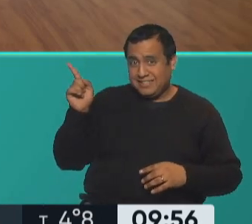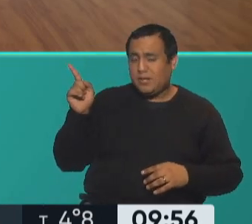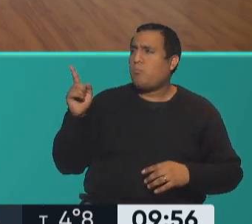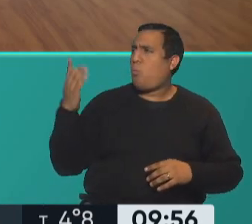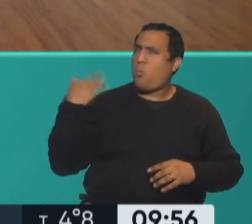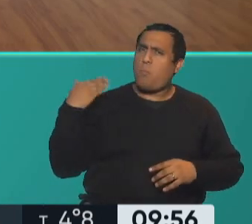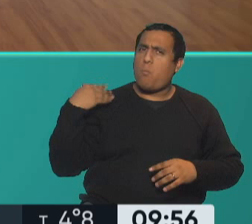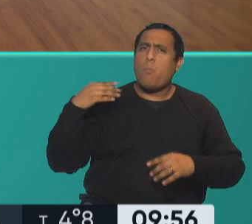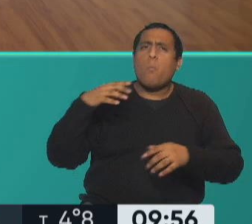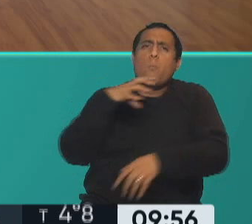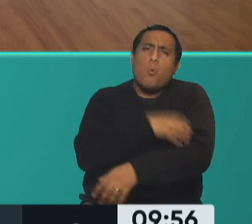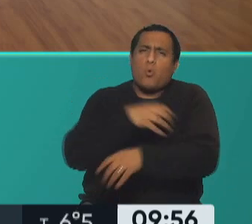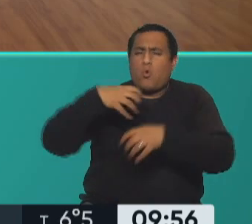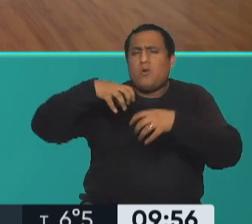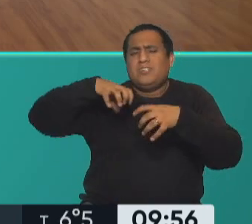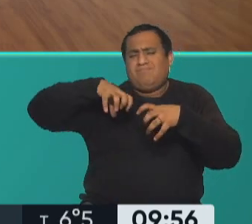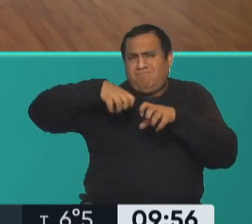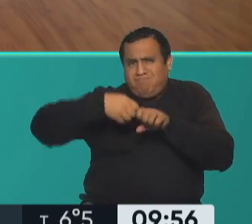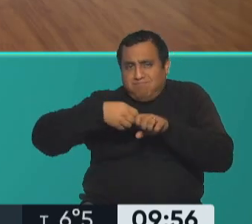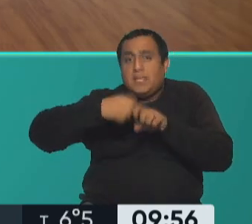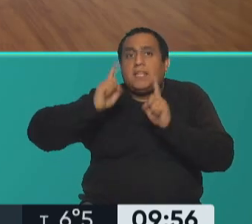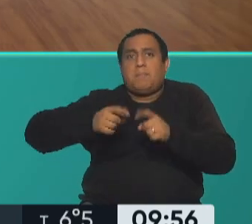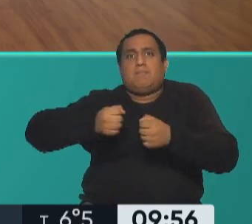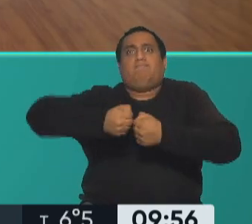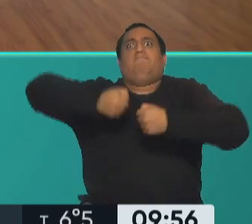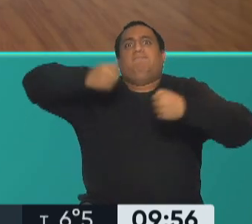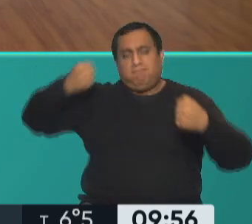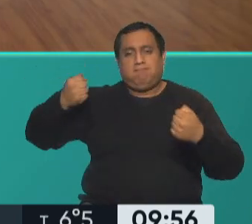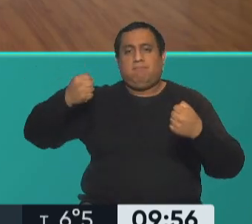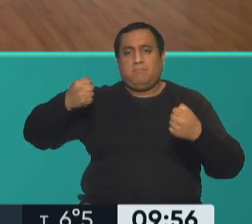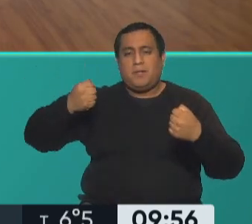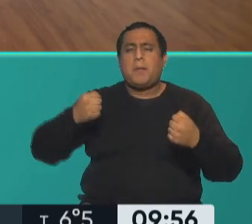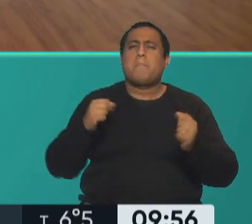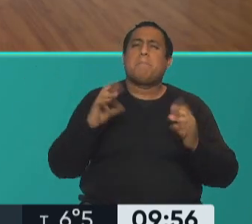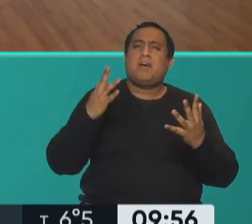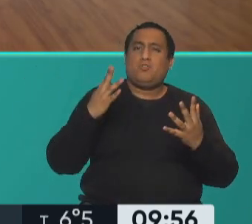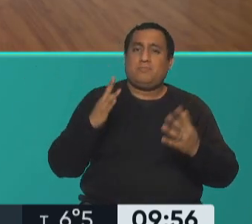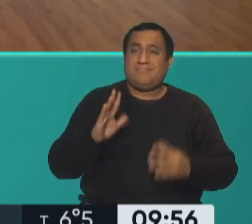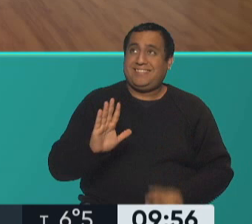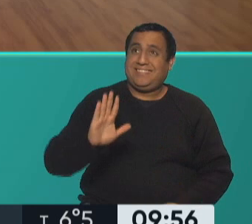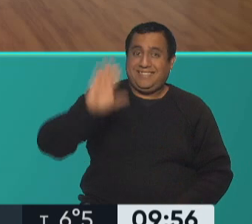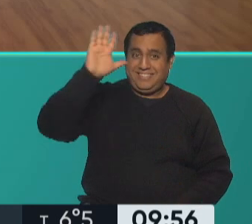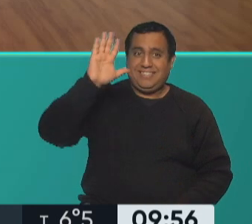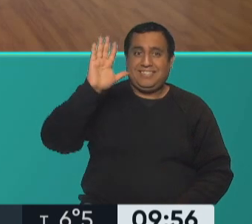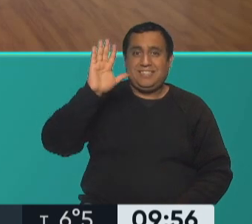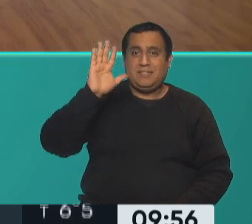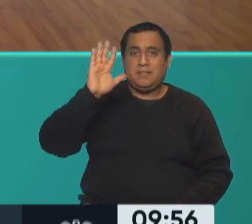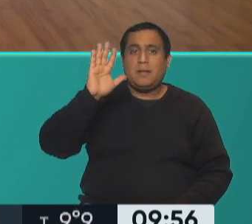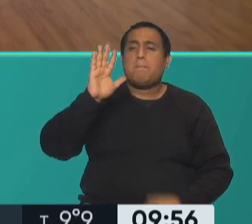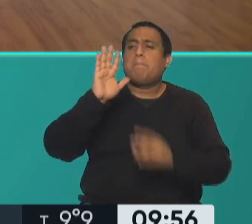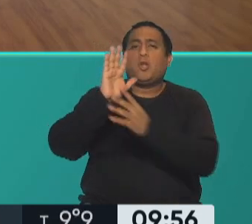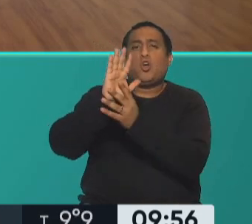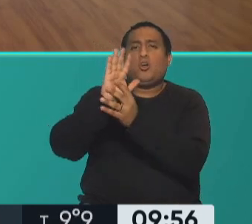contraen a su vez es donde voy a agarrar y voy a tratar de llevar la mano hacia el techo pero la palma va a apuntar hacia el